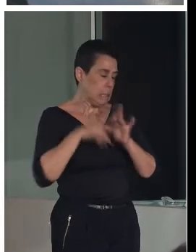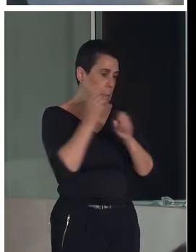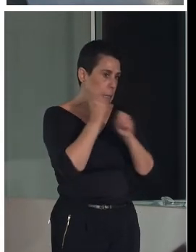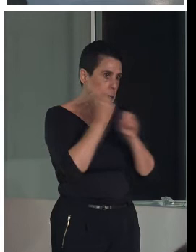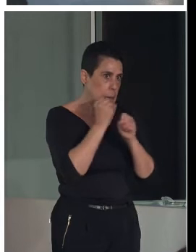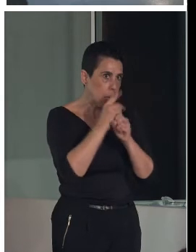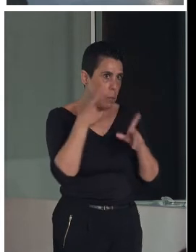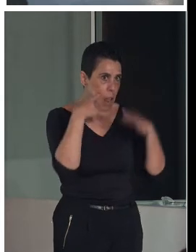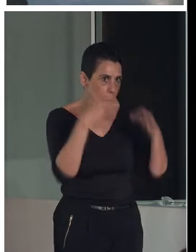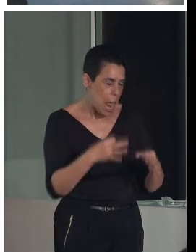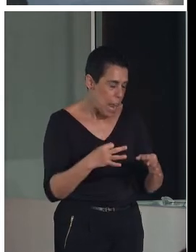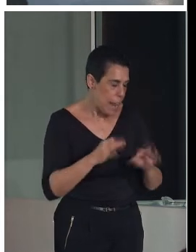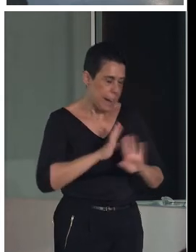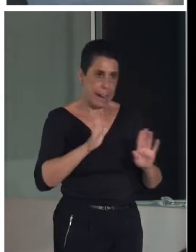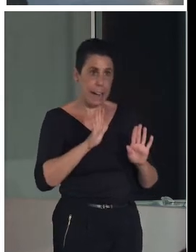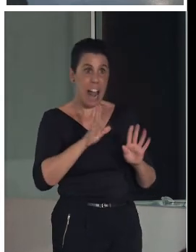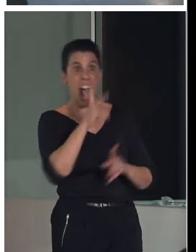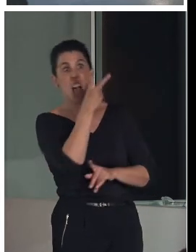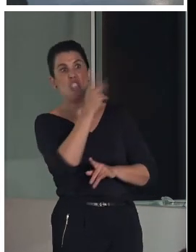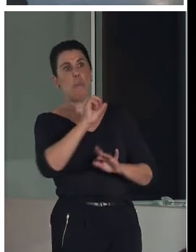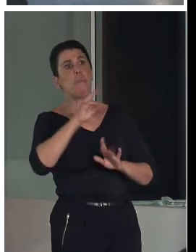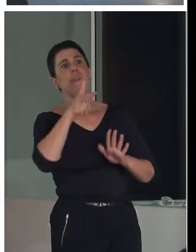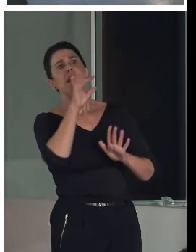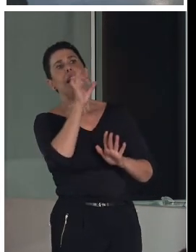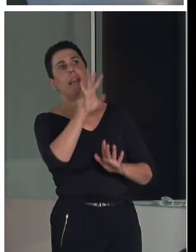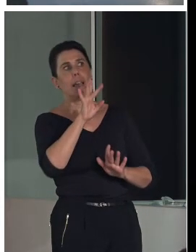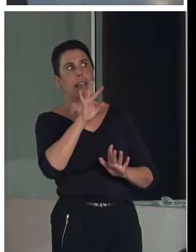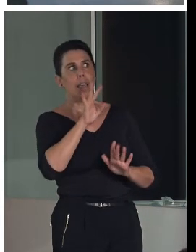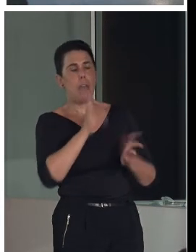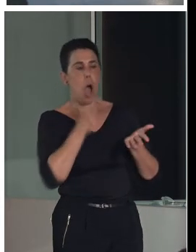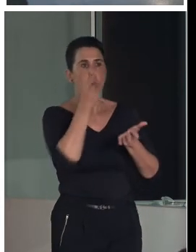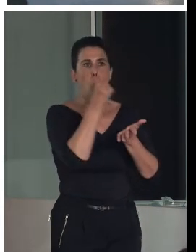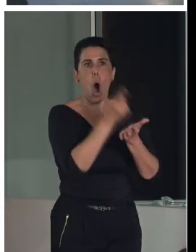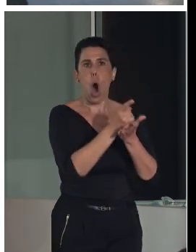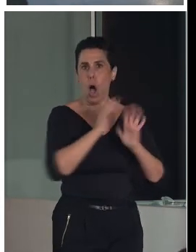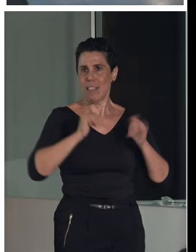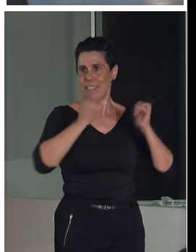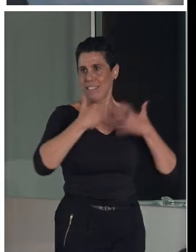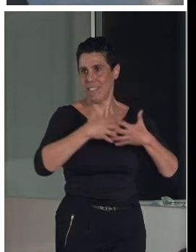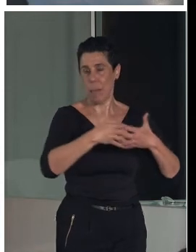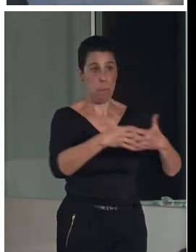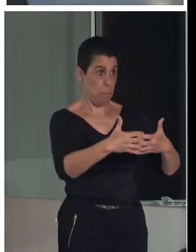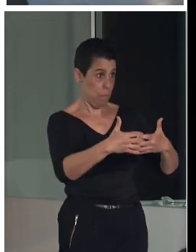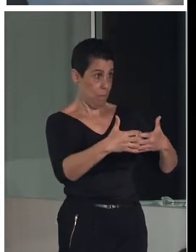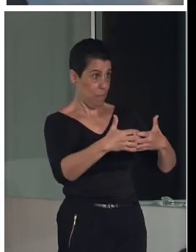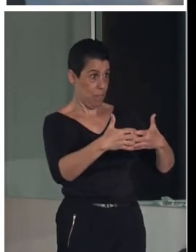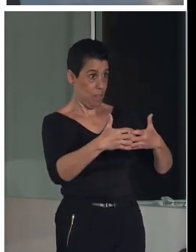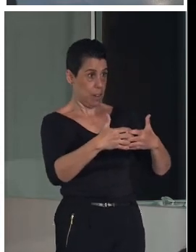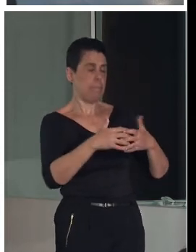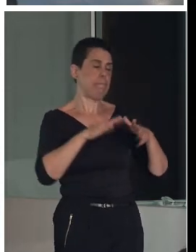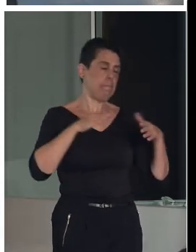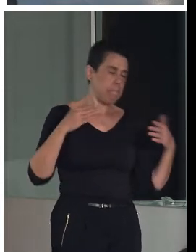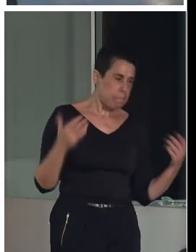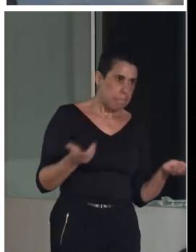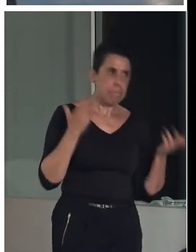resurge la IDE otra vez, y bueno, nos vamos a trabajar otra vez. Entonces, nos encontramos con un tema administrativo,